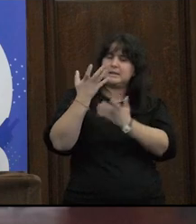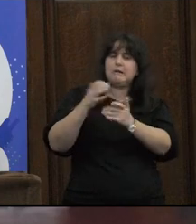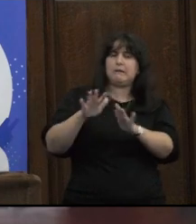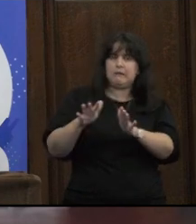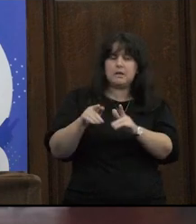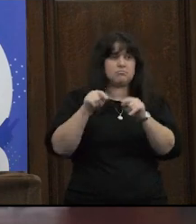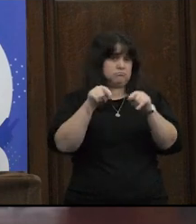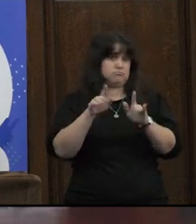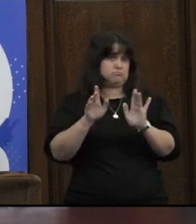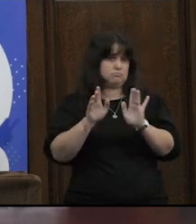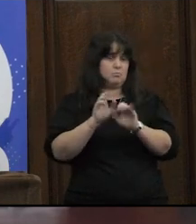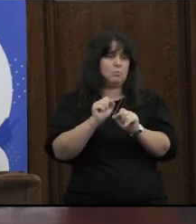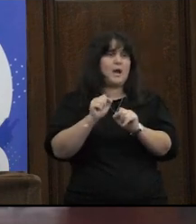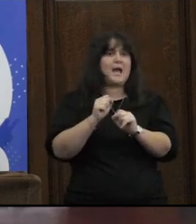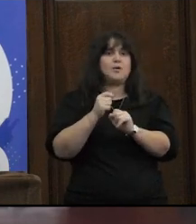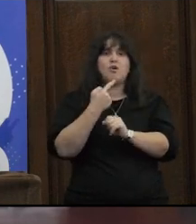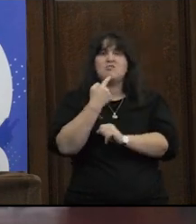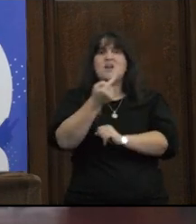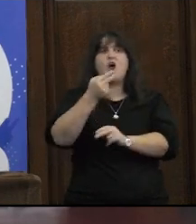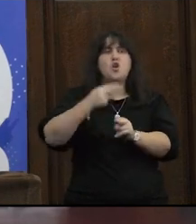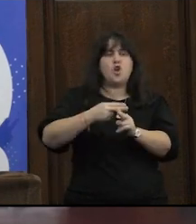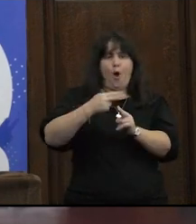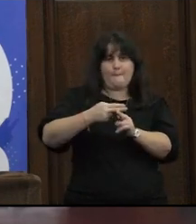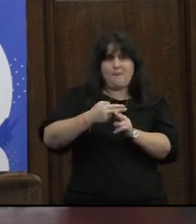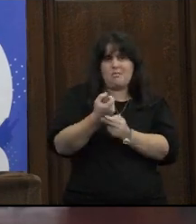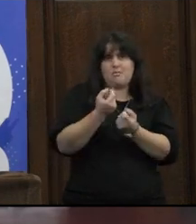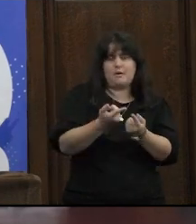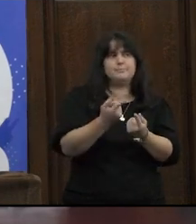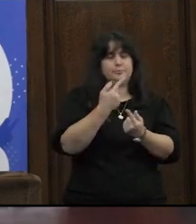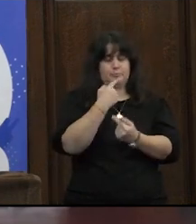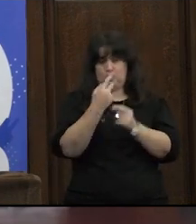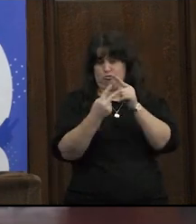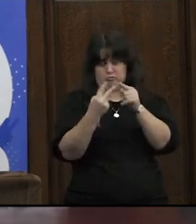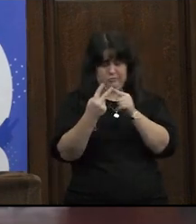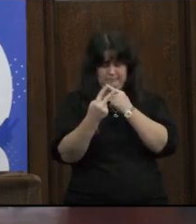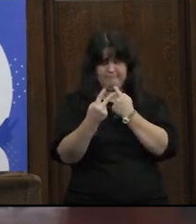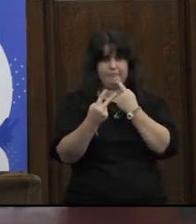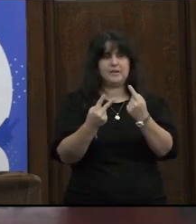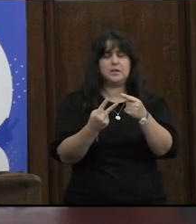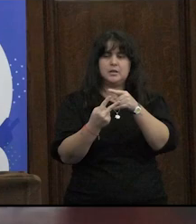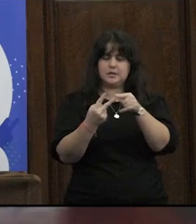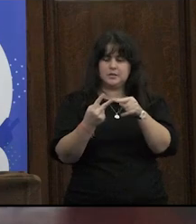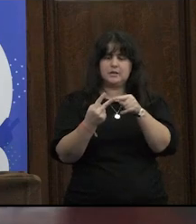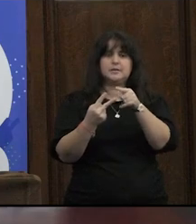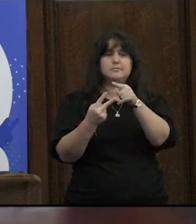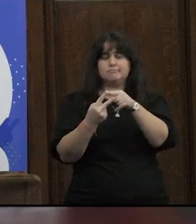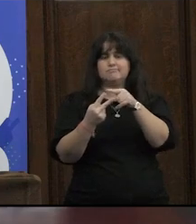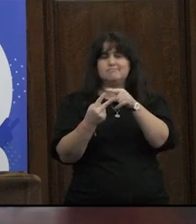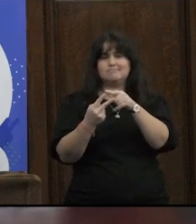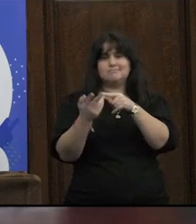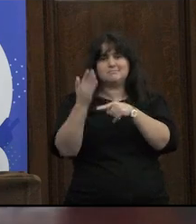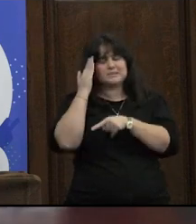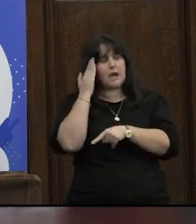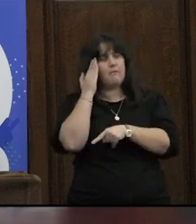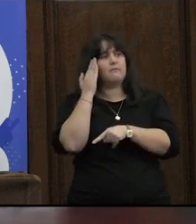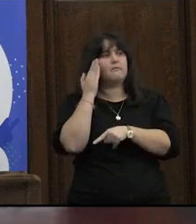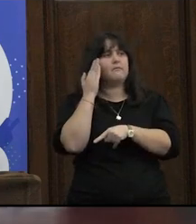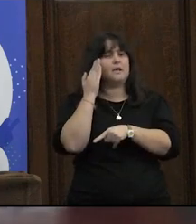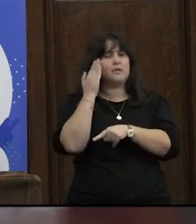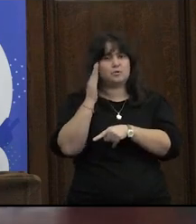y que intentan eso ¿no? poder nombrar a ver voy a decir dos cosas ¿no? sabemos